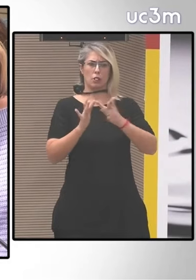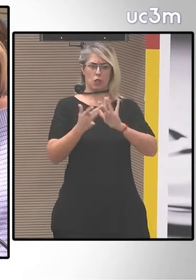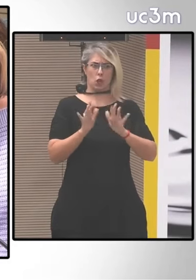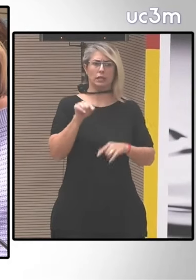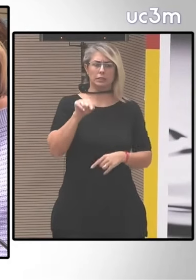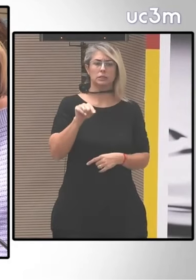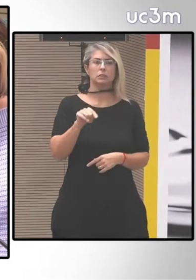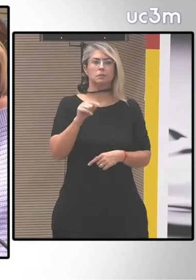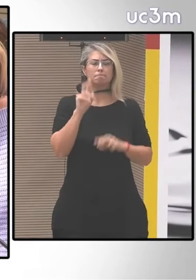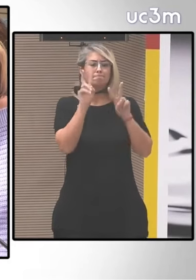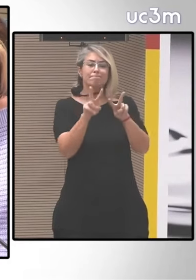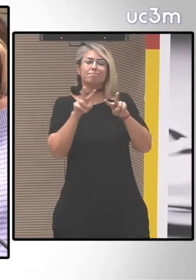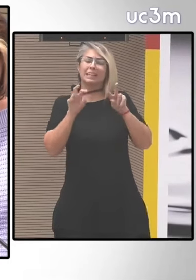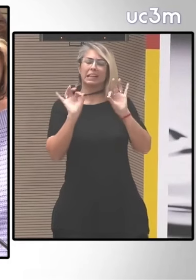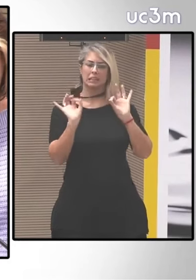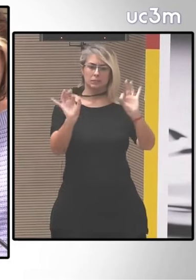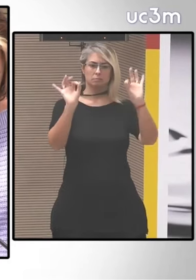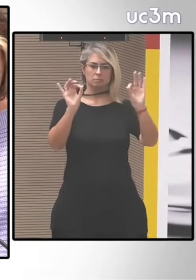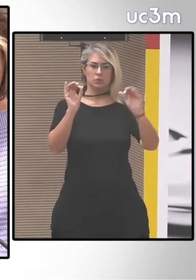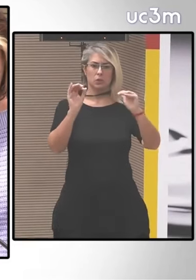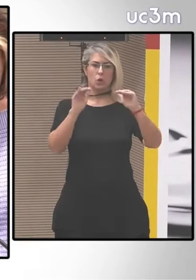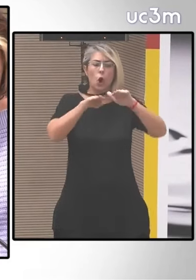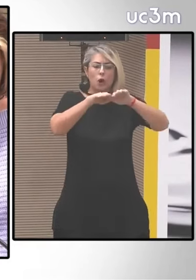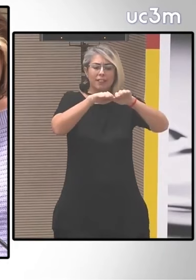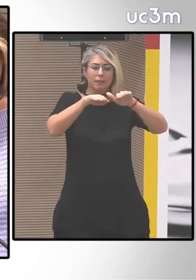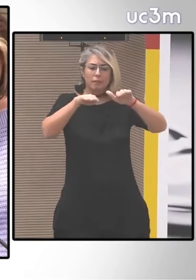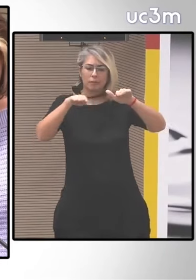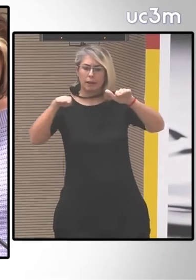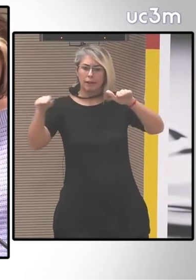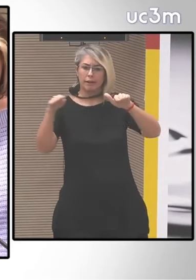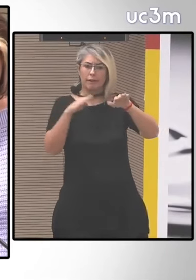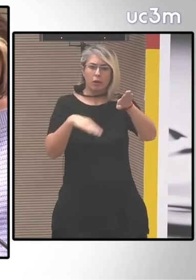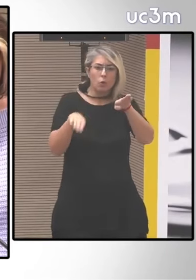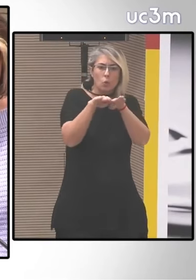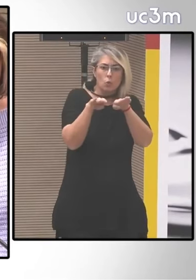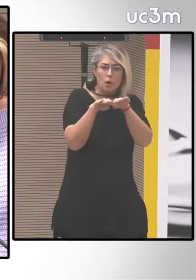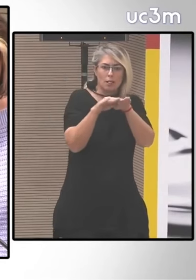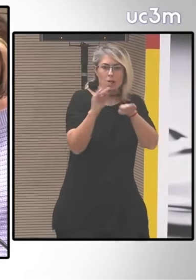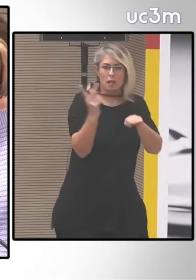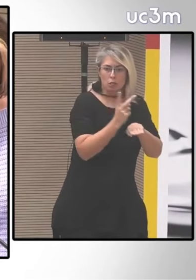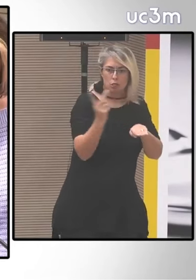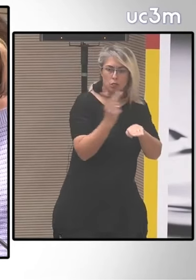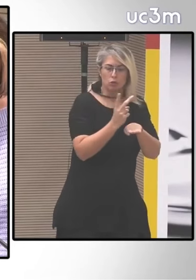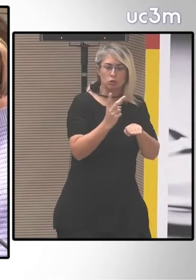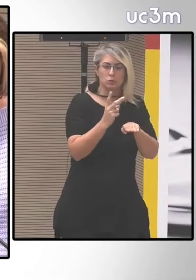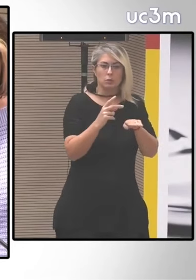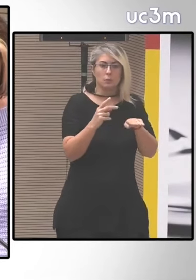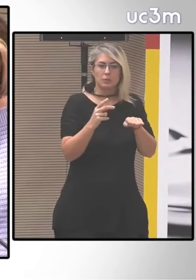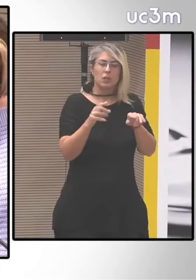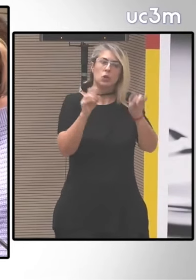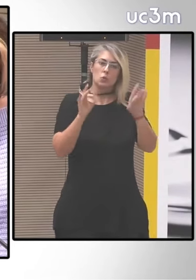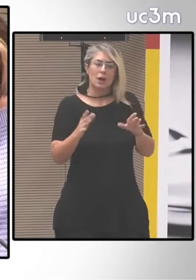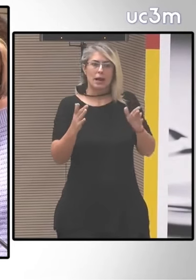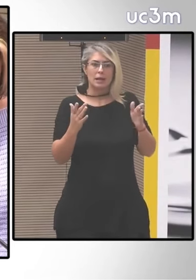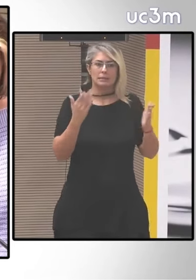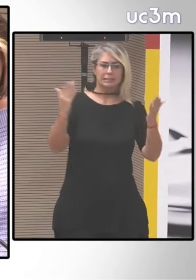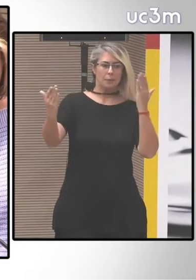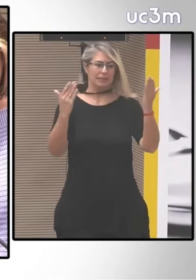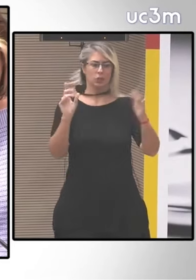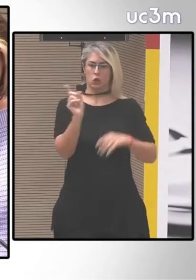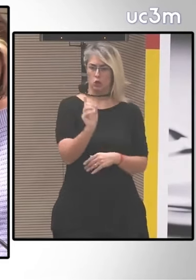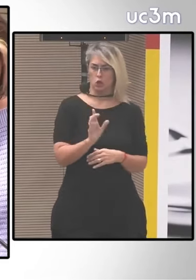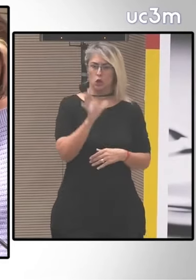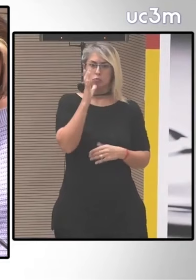lo hagamos desde la mirada de la horizontalidad desde la igualdad de las dos regiones y no desde la simetría y desde una